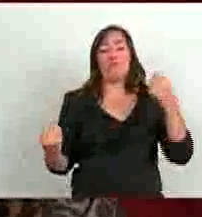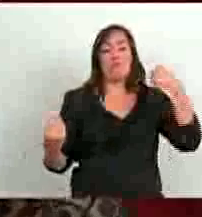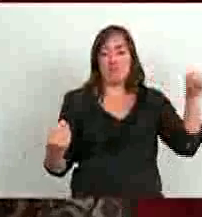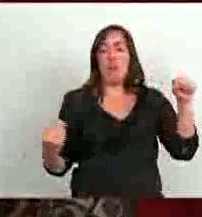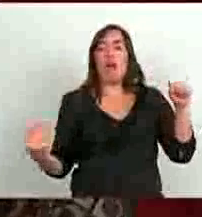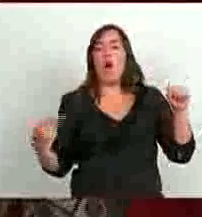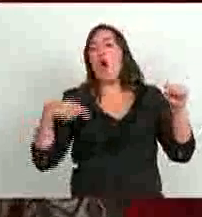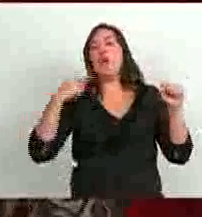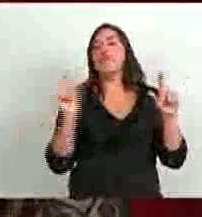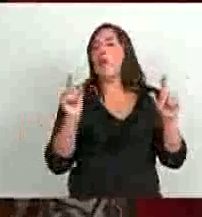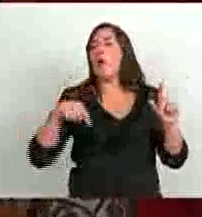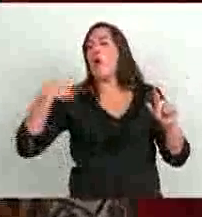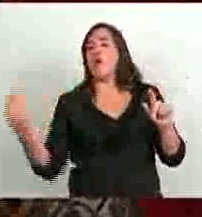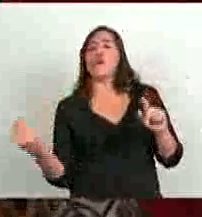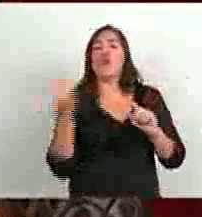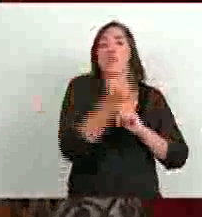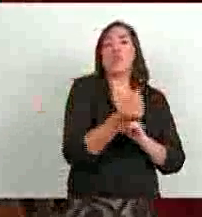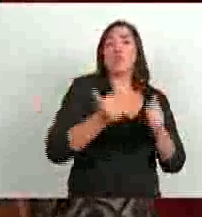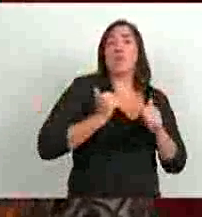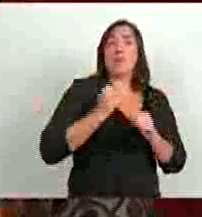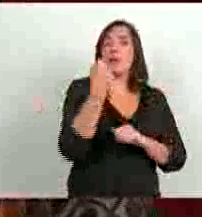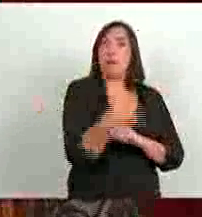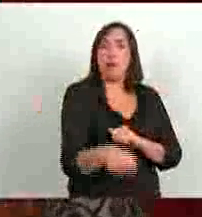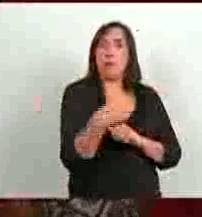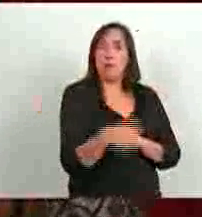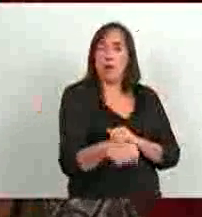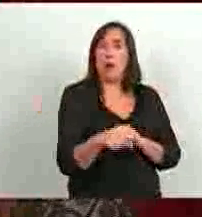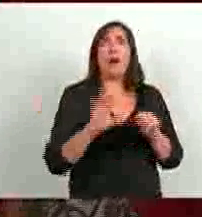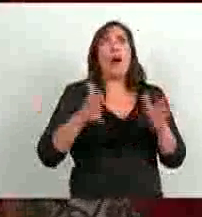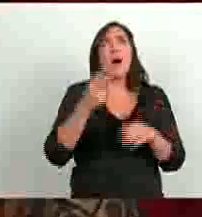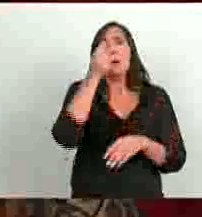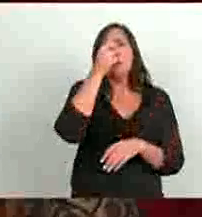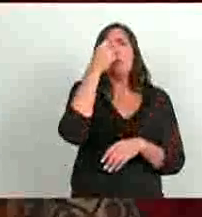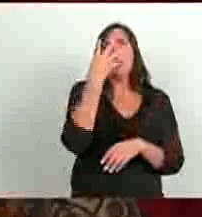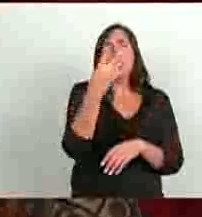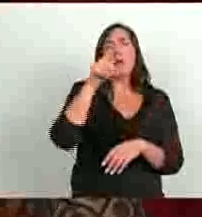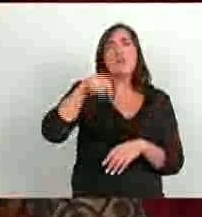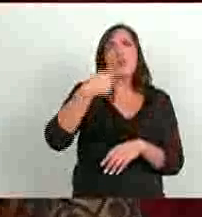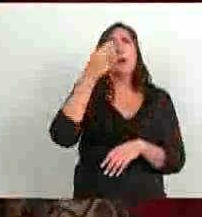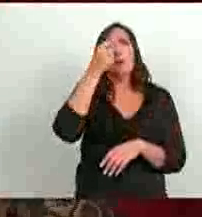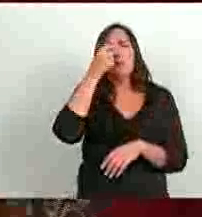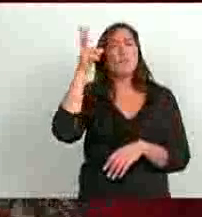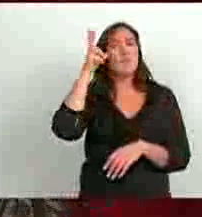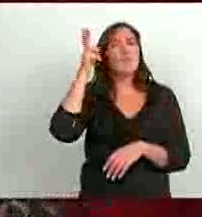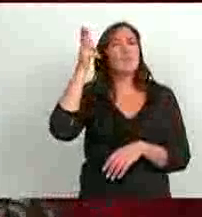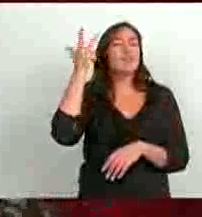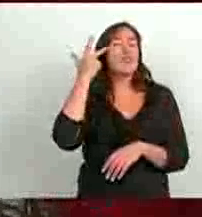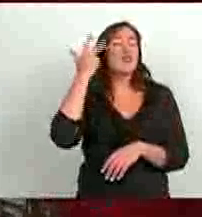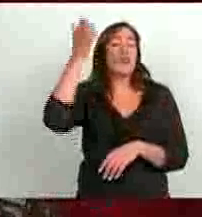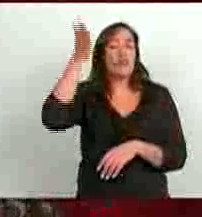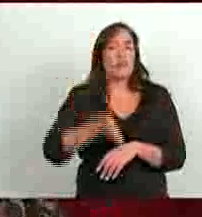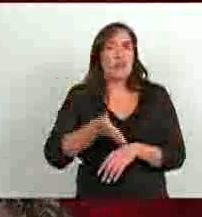va, el promedio nacional es 24,18% de